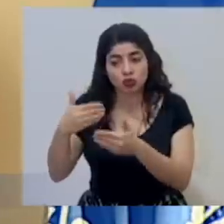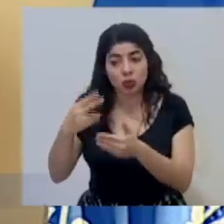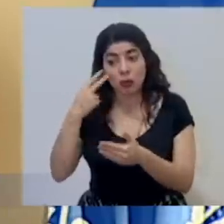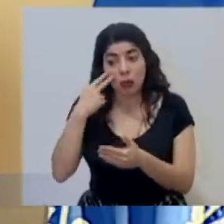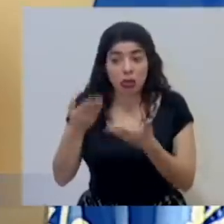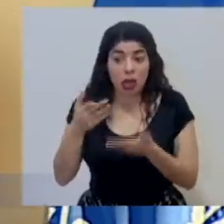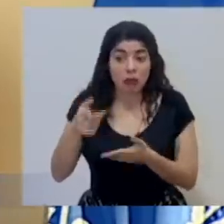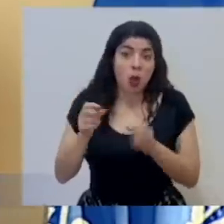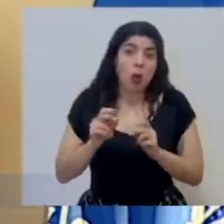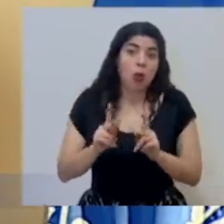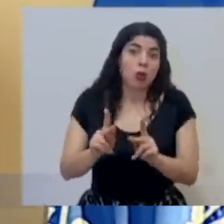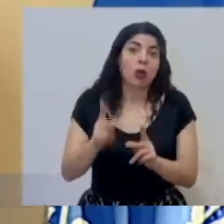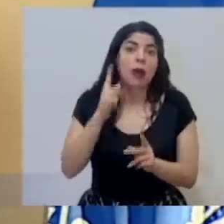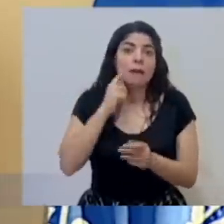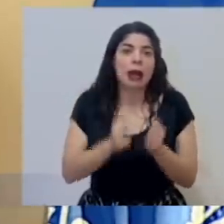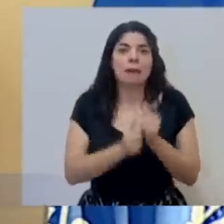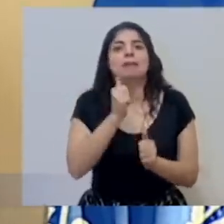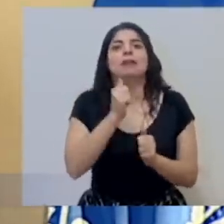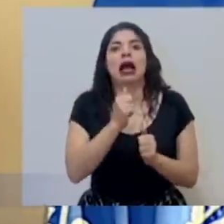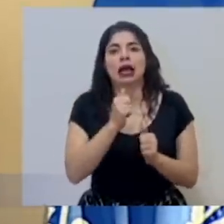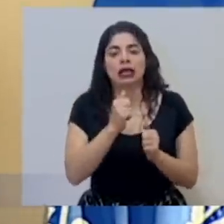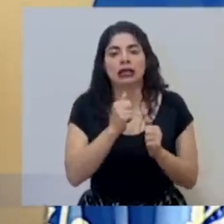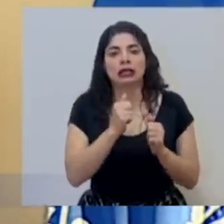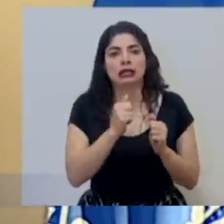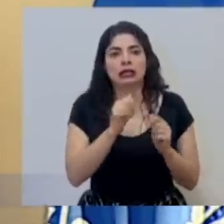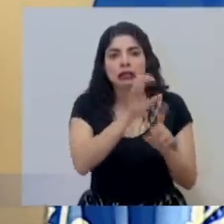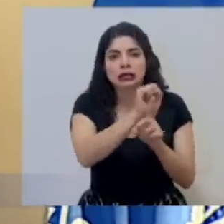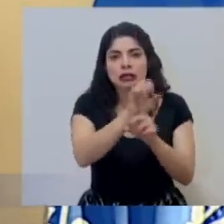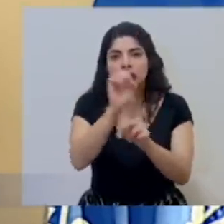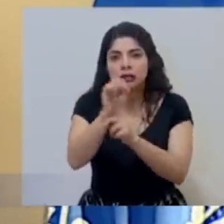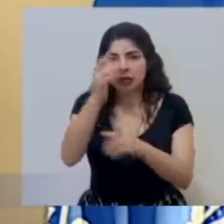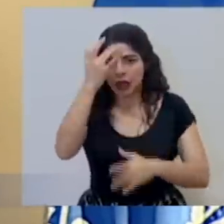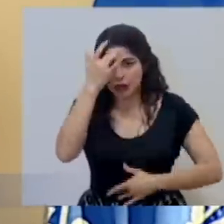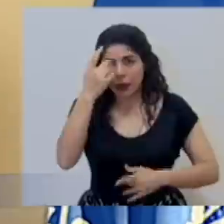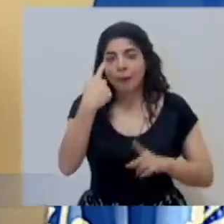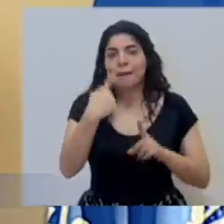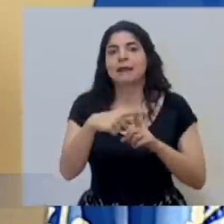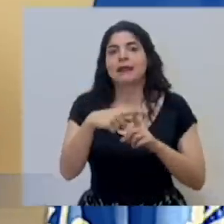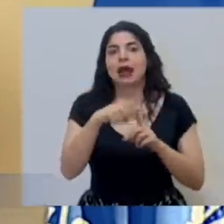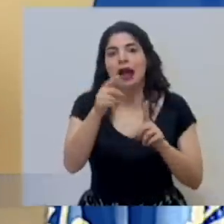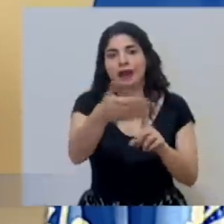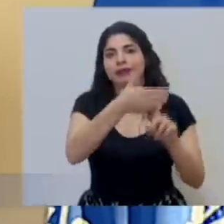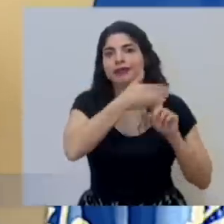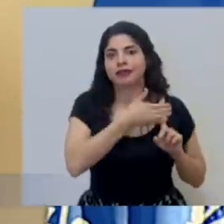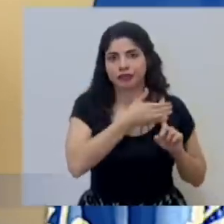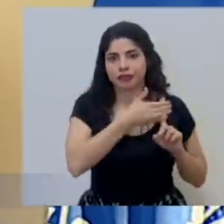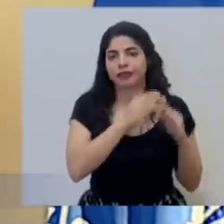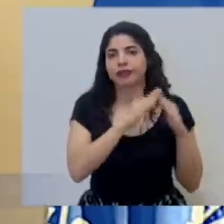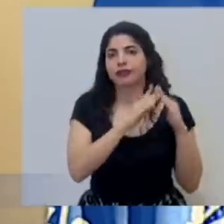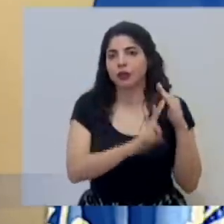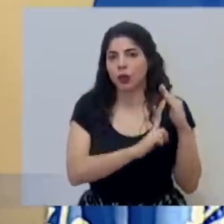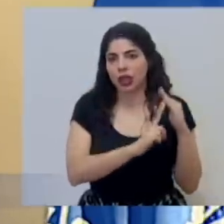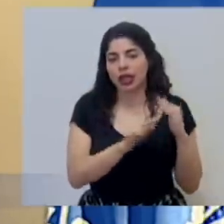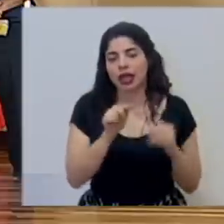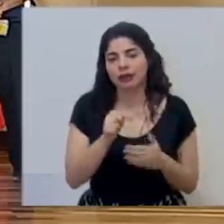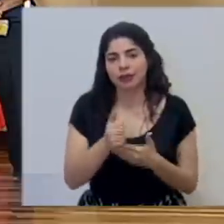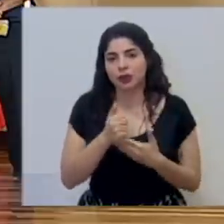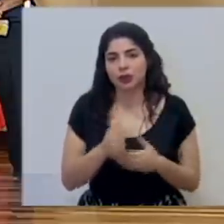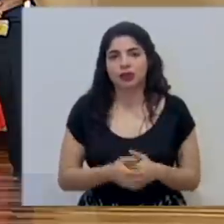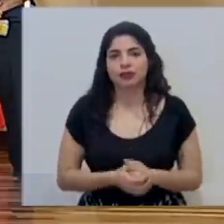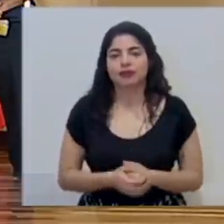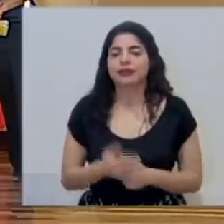significar una oportunidad muy importante para aumentar la capacidad de captar casos y ponerlos en contención, en cuarentena oportunamente.